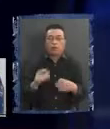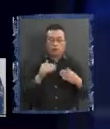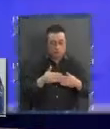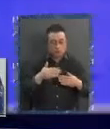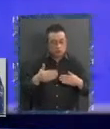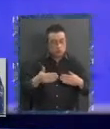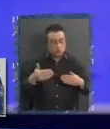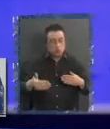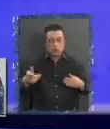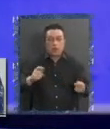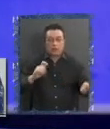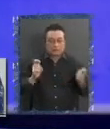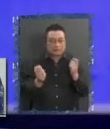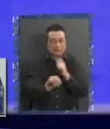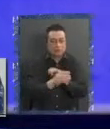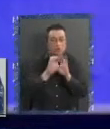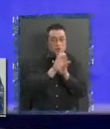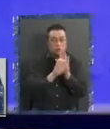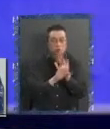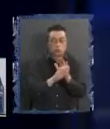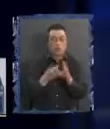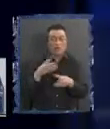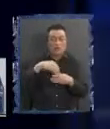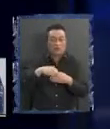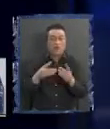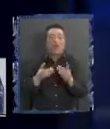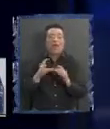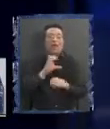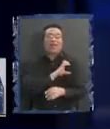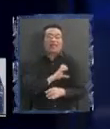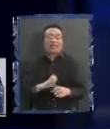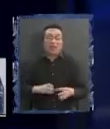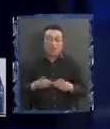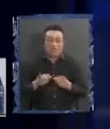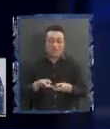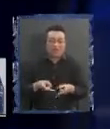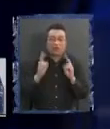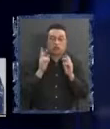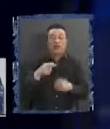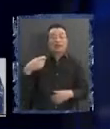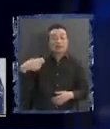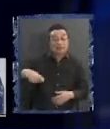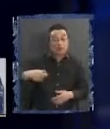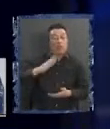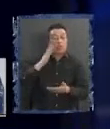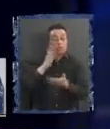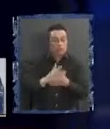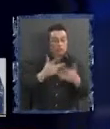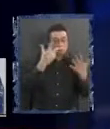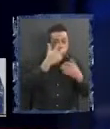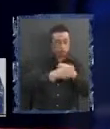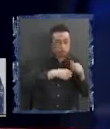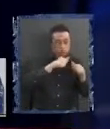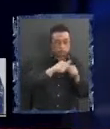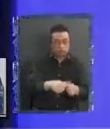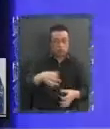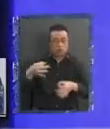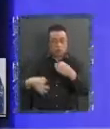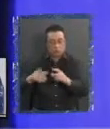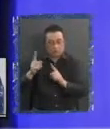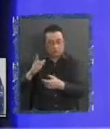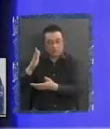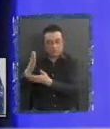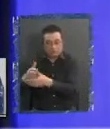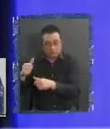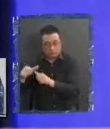un cambio constitucional dentro de un estado de derecho los senadores tienen que terminar su mandato y los jueces tienen que terminar su mandato primero para que la gente